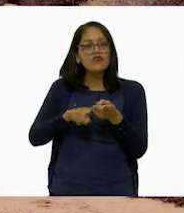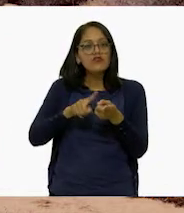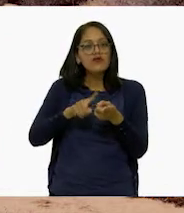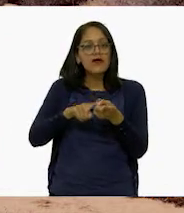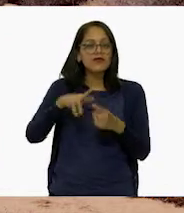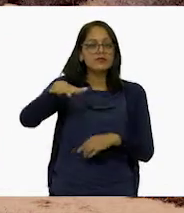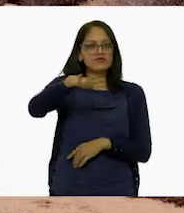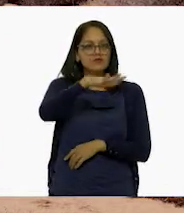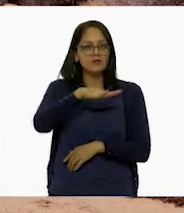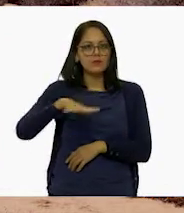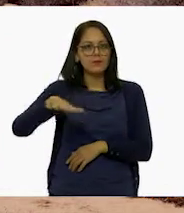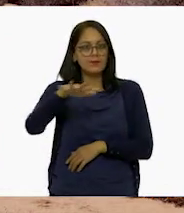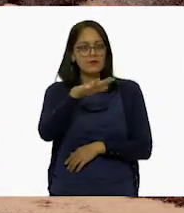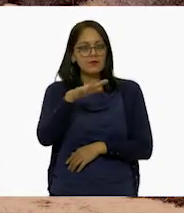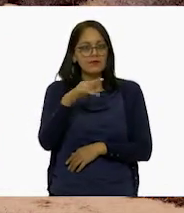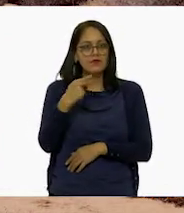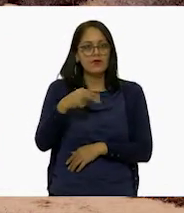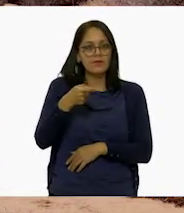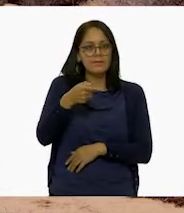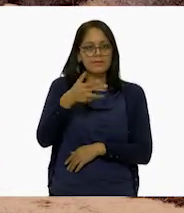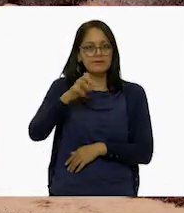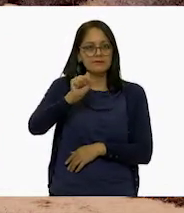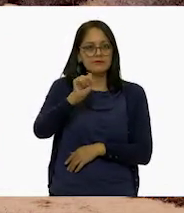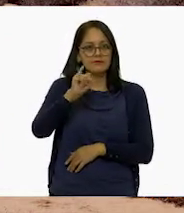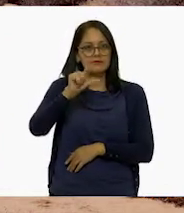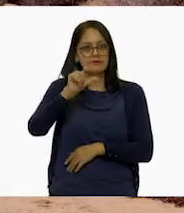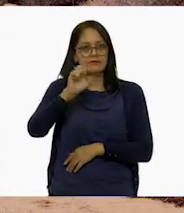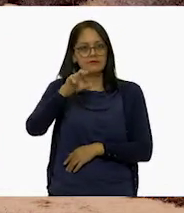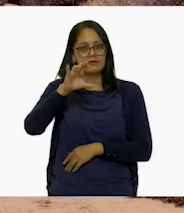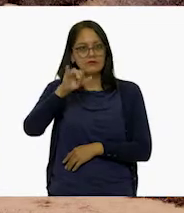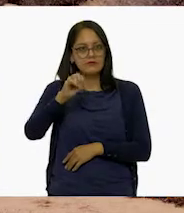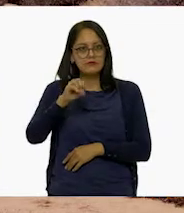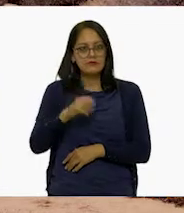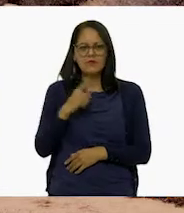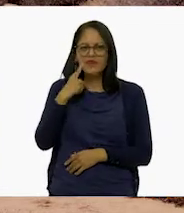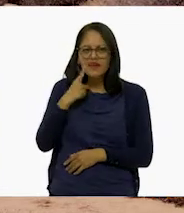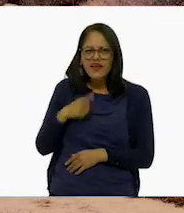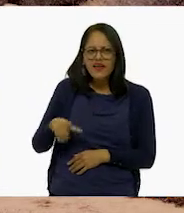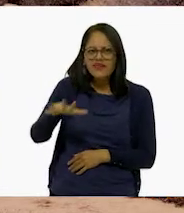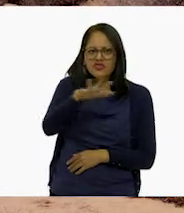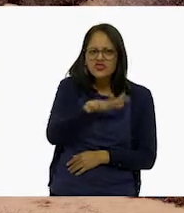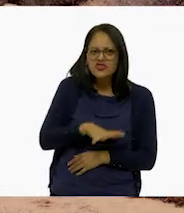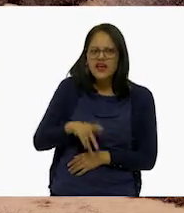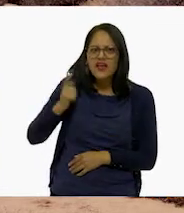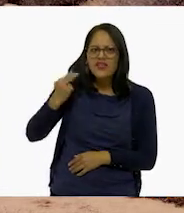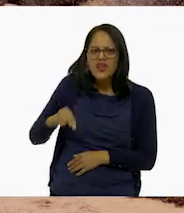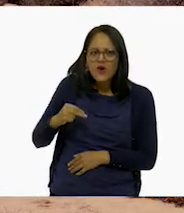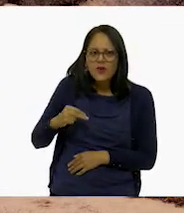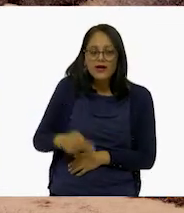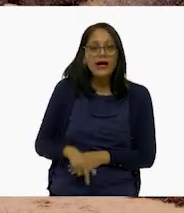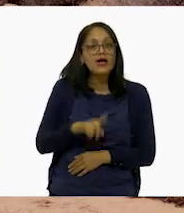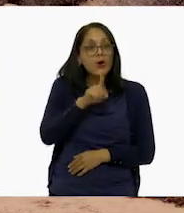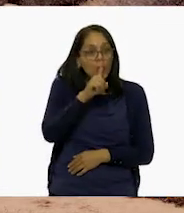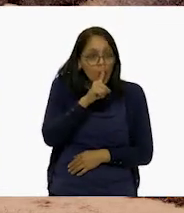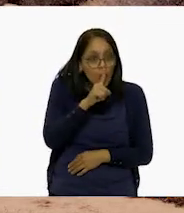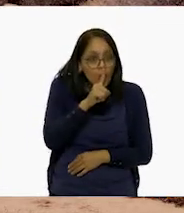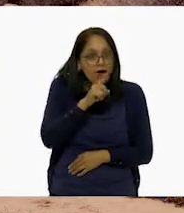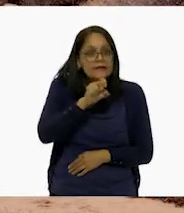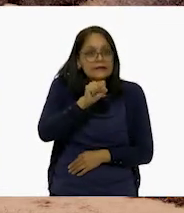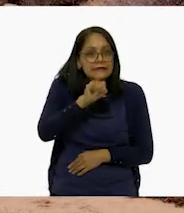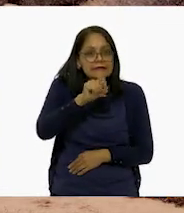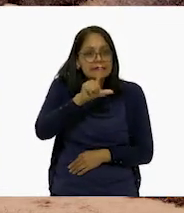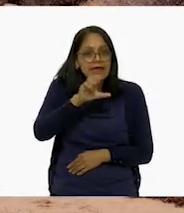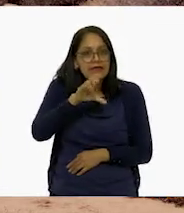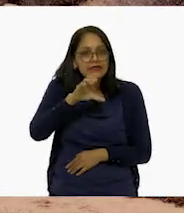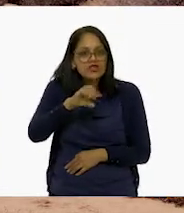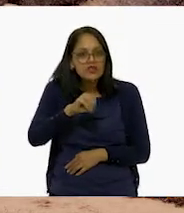del silencio. ¿La zona de qué? ¡El silencio! La zona del